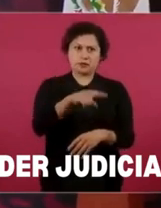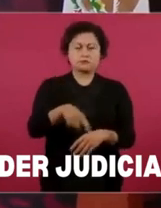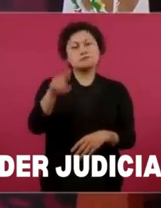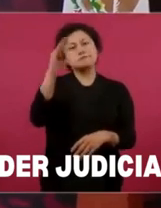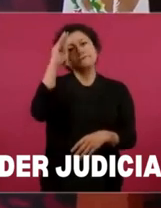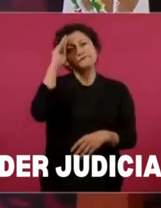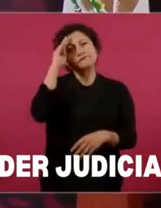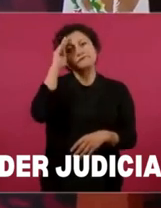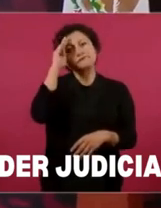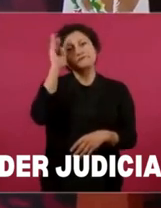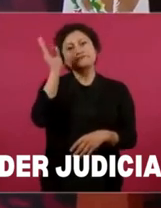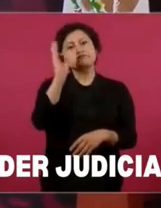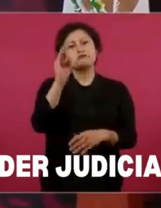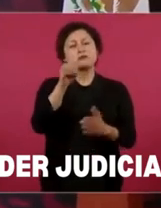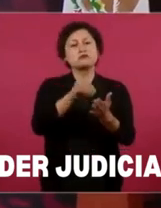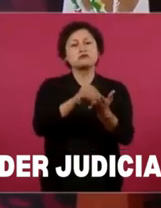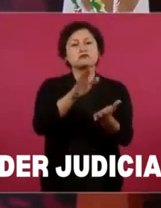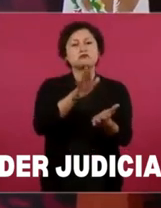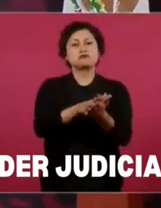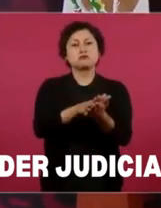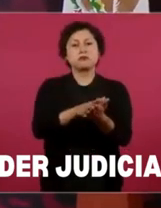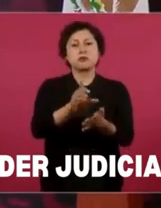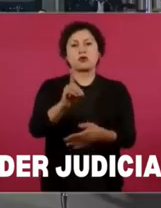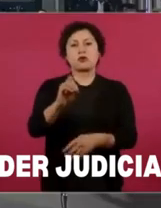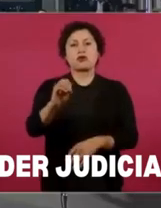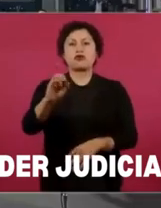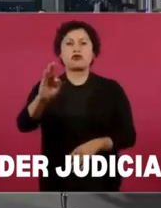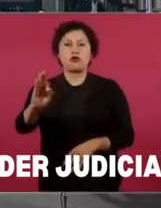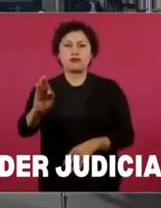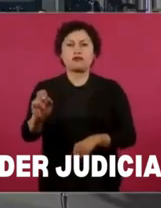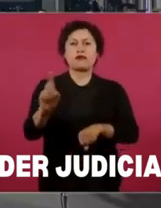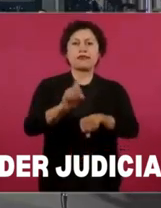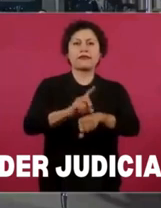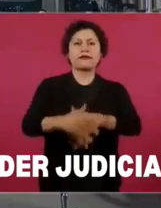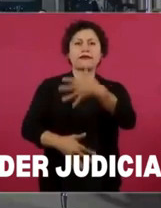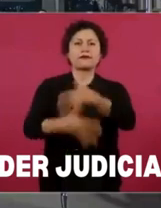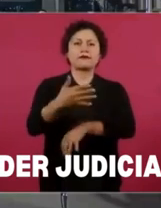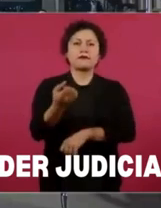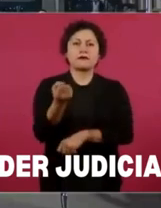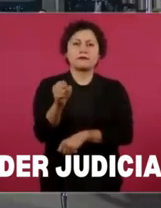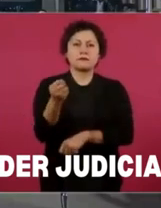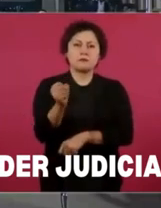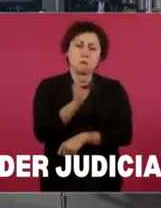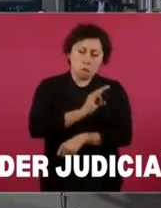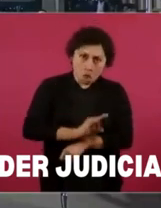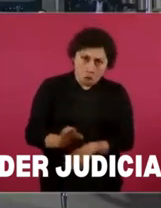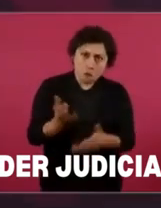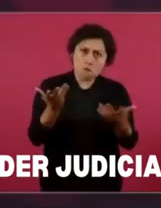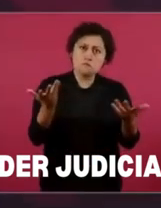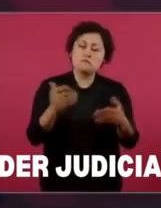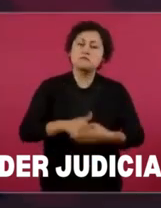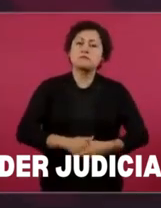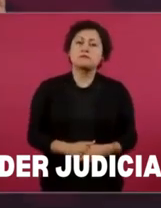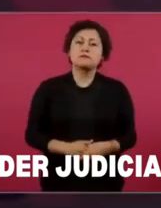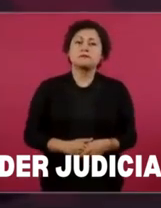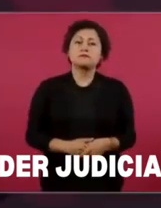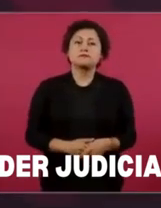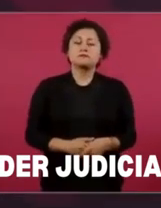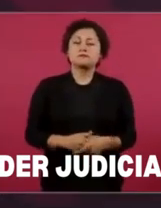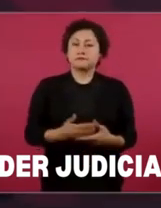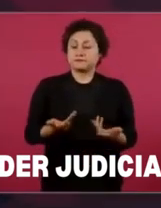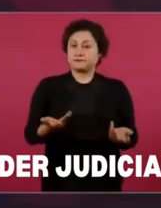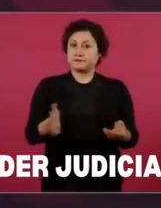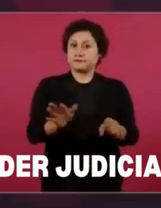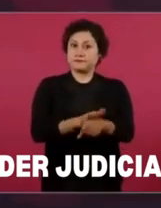de septiembre, porque es una